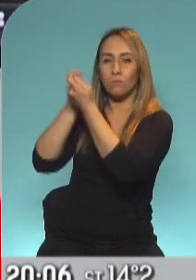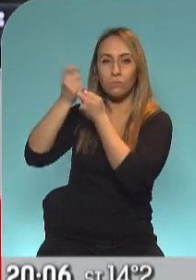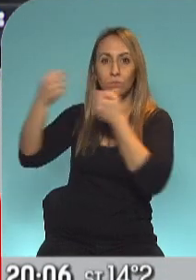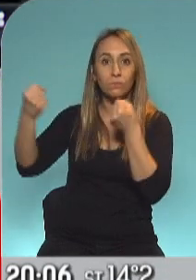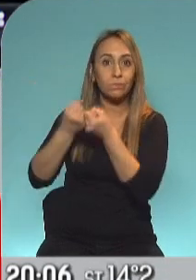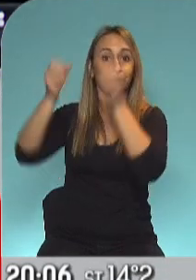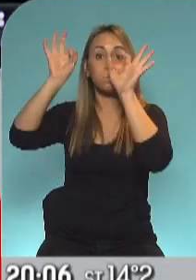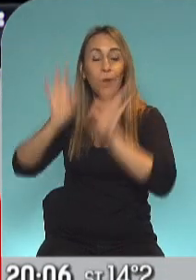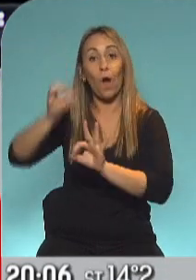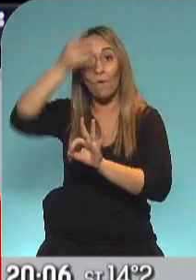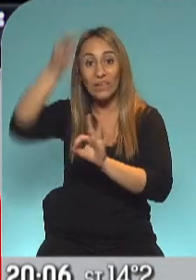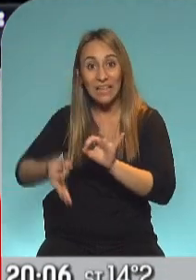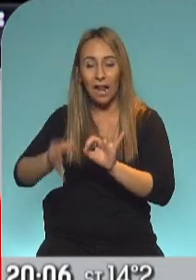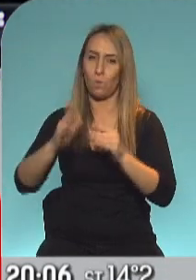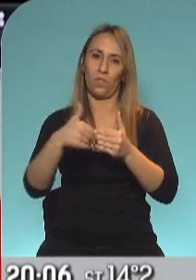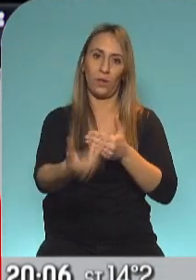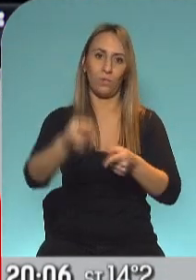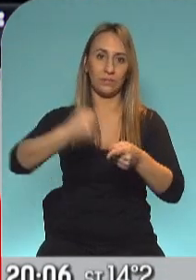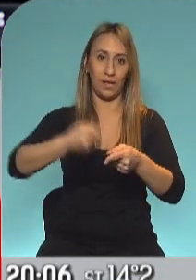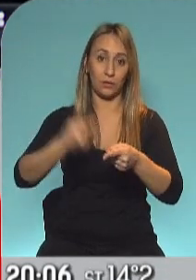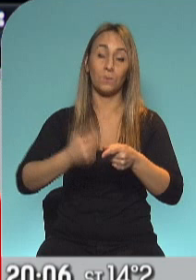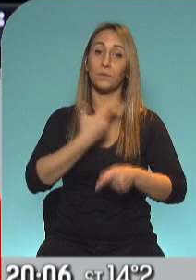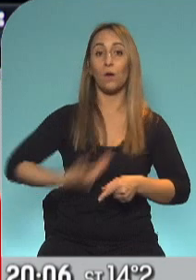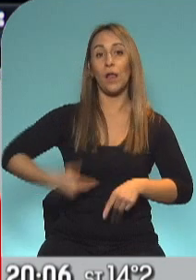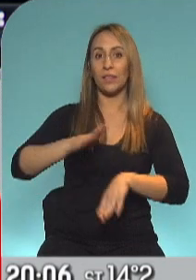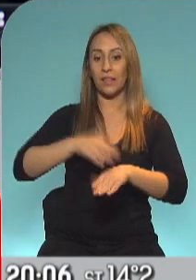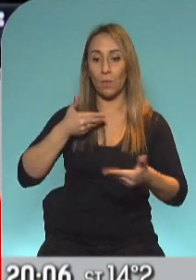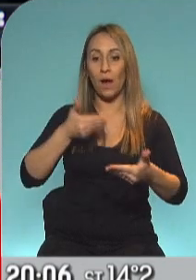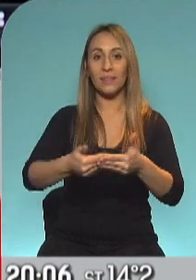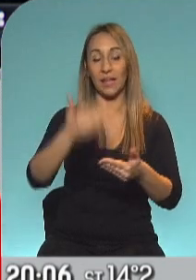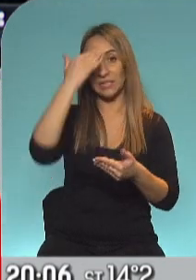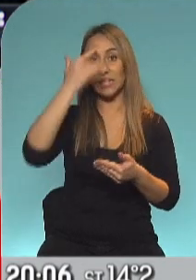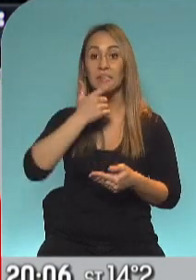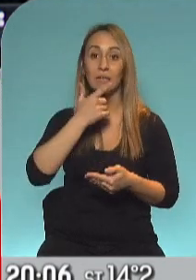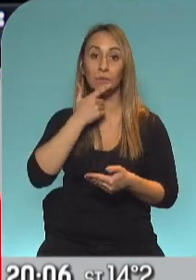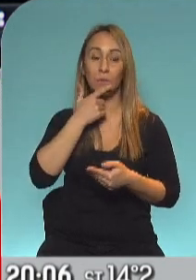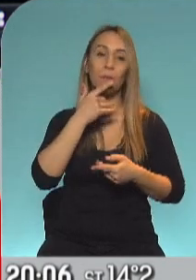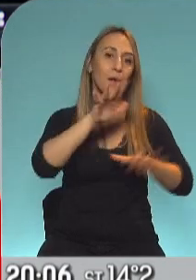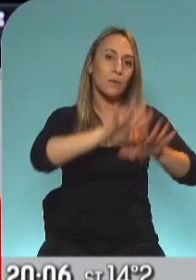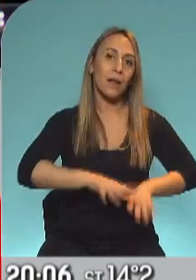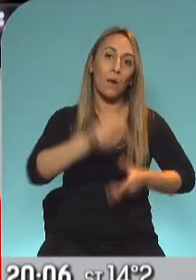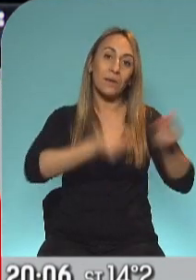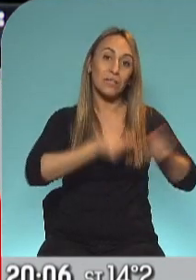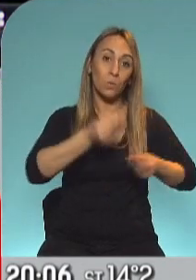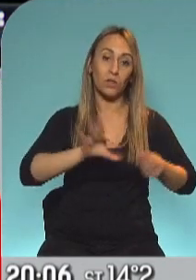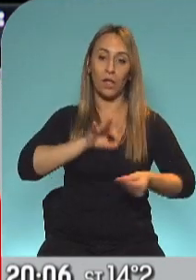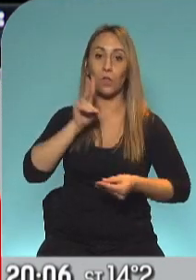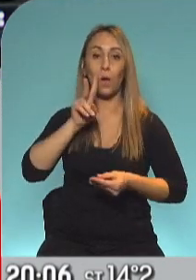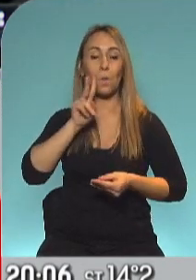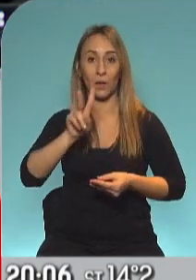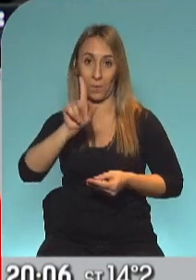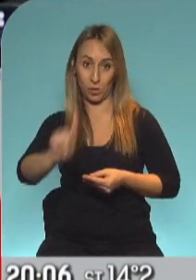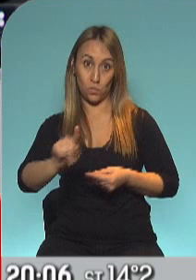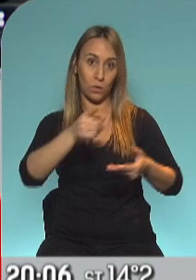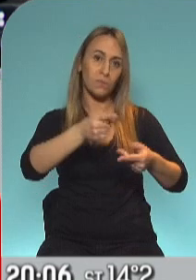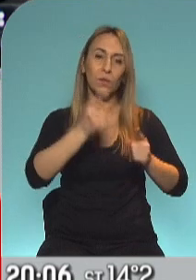Y hay un margen, ¿no? Porque el gobierno tiene tiempo hasta el 15 de septiembre para presentar el presupuesto 2021. Un presupuesto donde van a estar contempladas